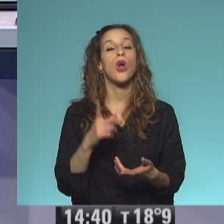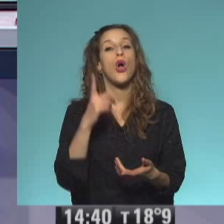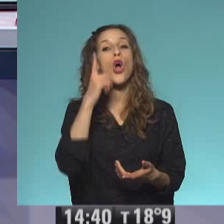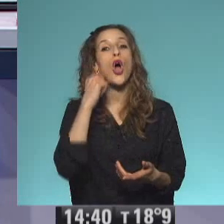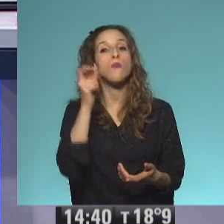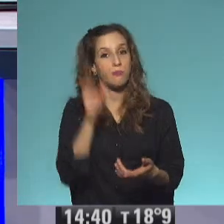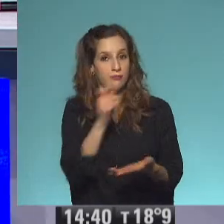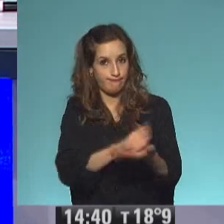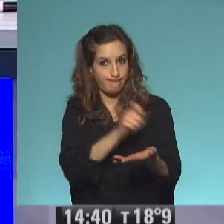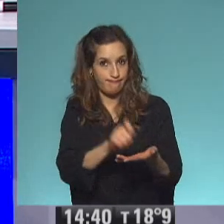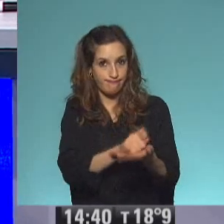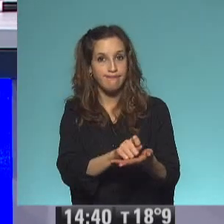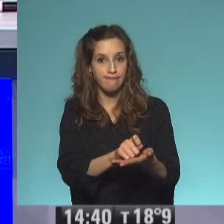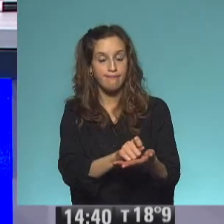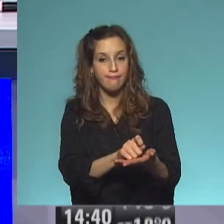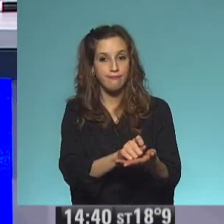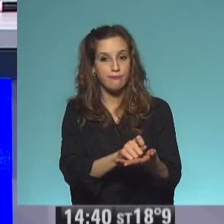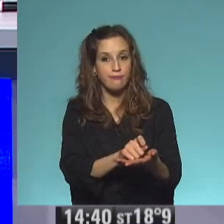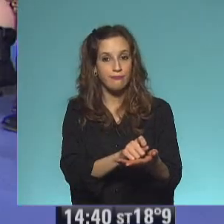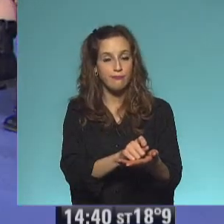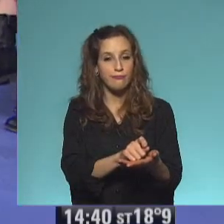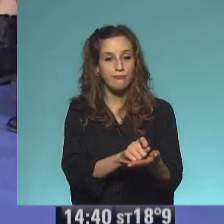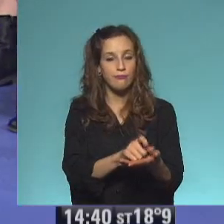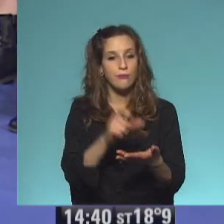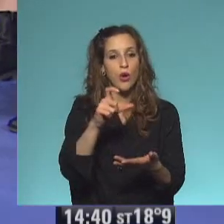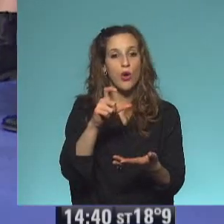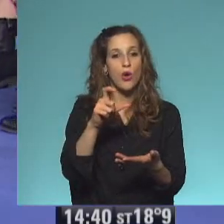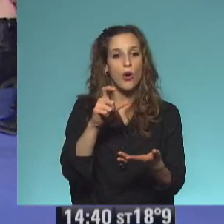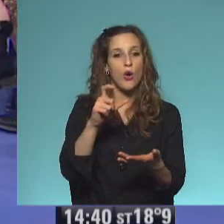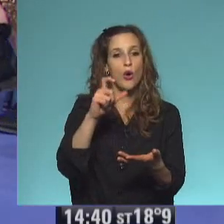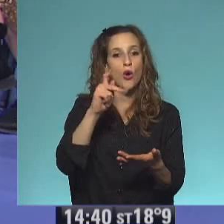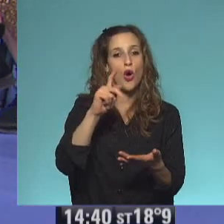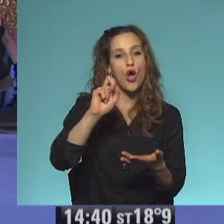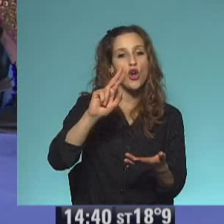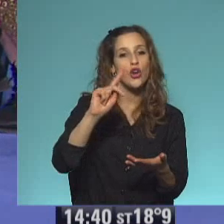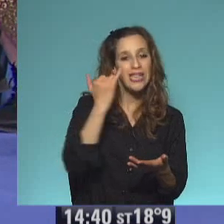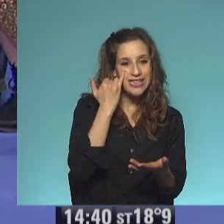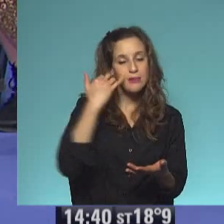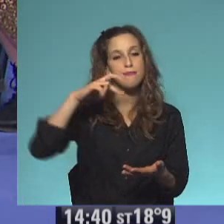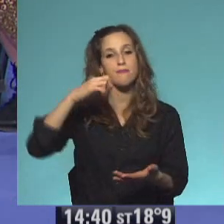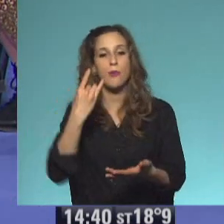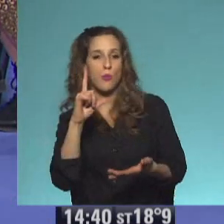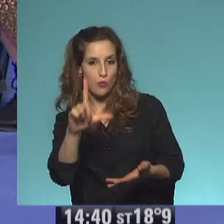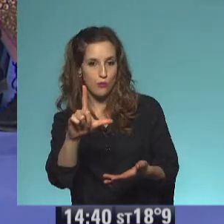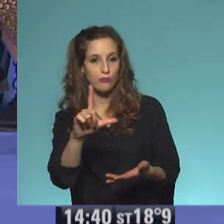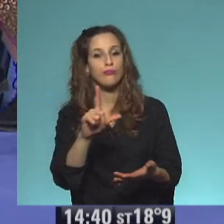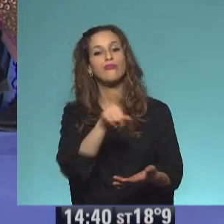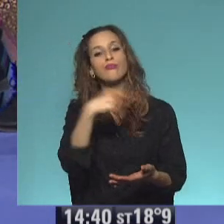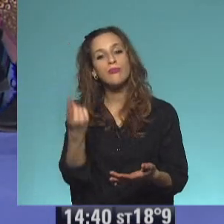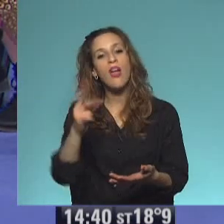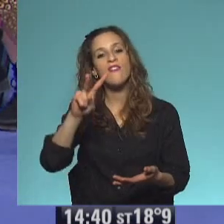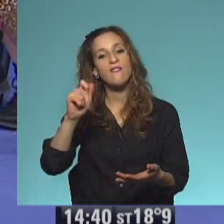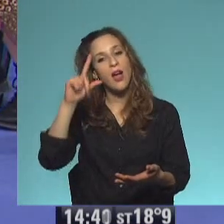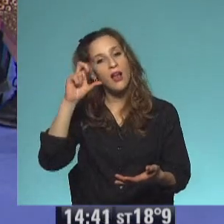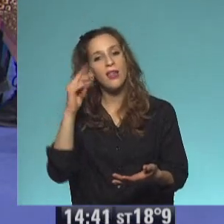y Valerie Thomas. Corky Paul y Valerie Thomas. Valerie Thomas. Espero que se digan así, porque es como nombres en otro